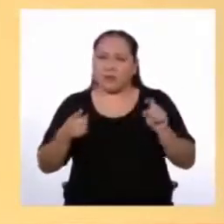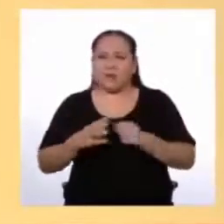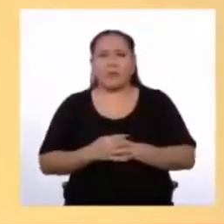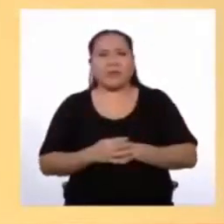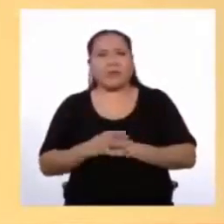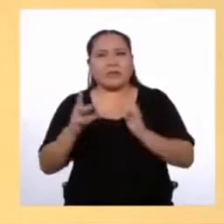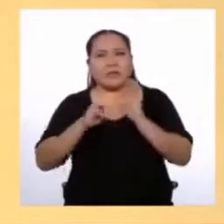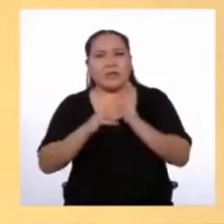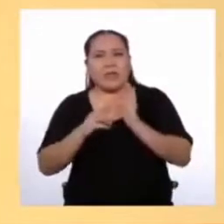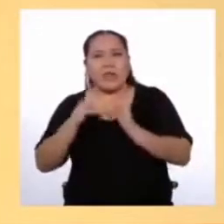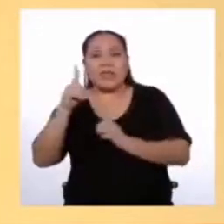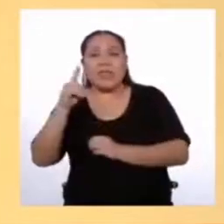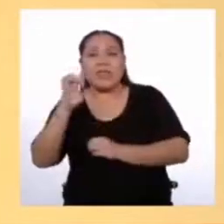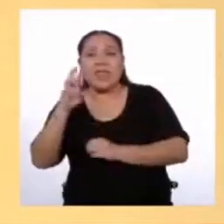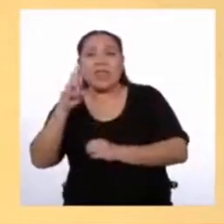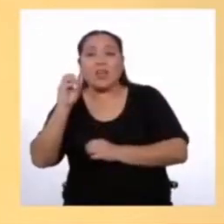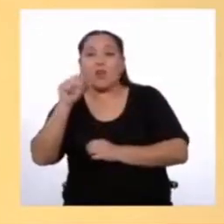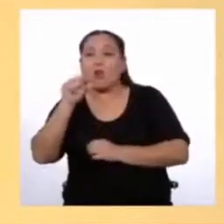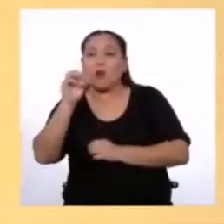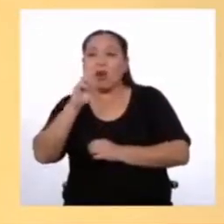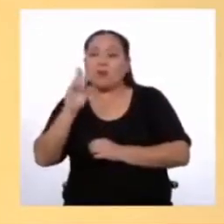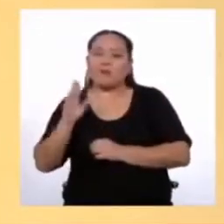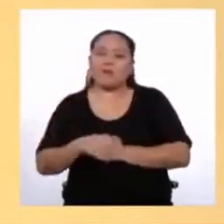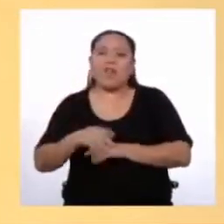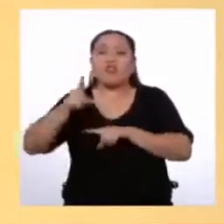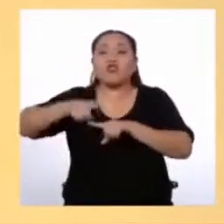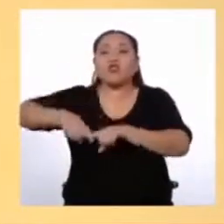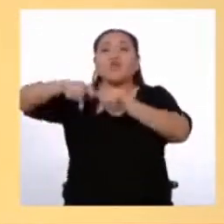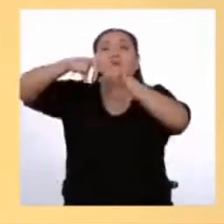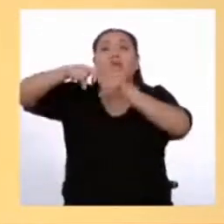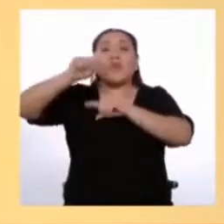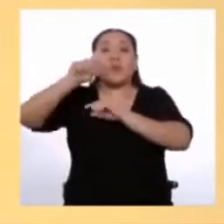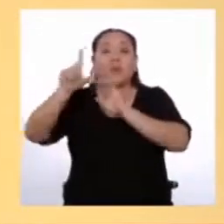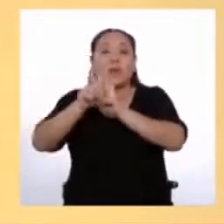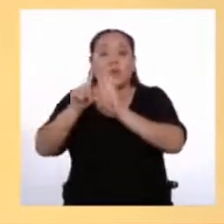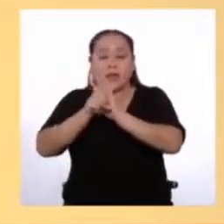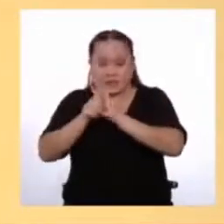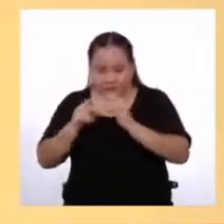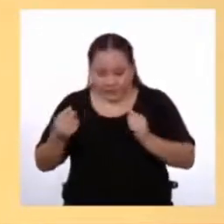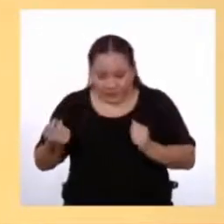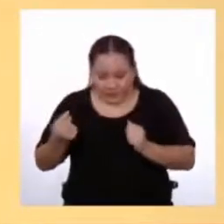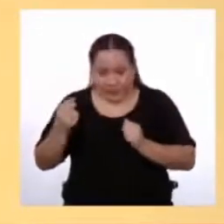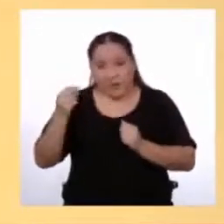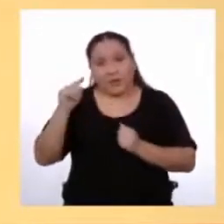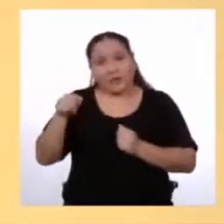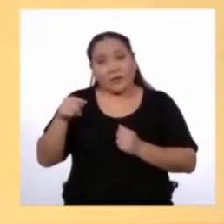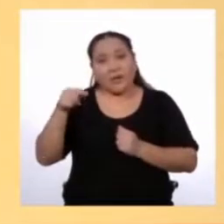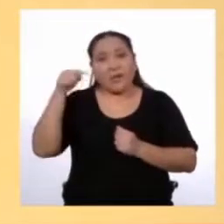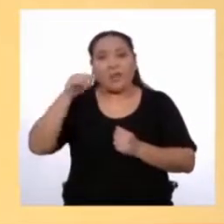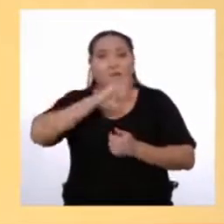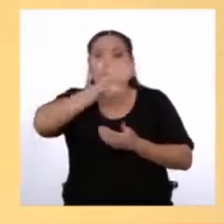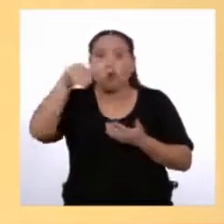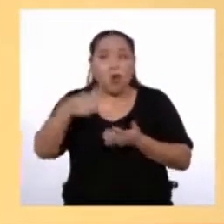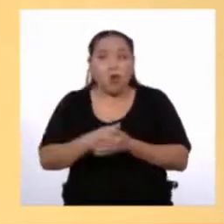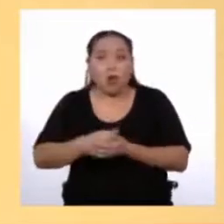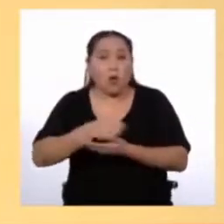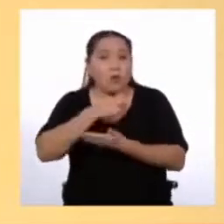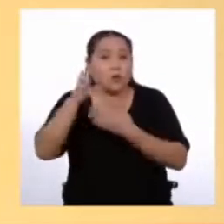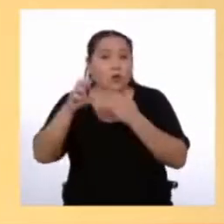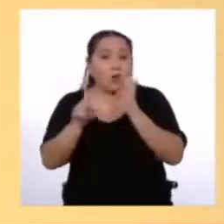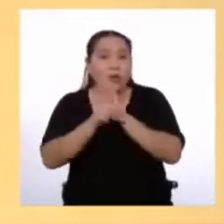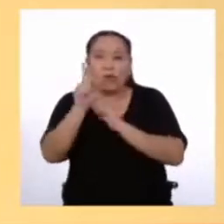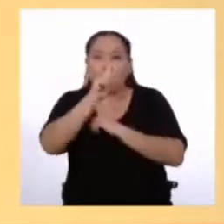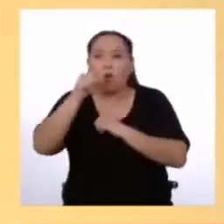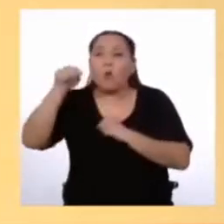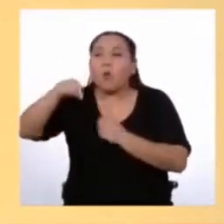significa dejar sin efecto en forma parcial una ley Es decir, no todo el proyecto de ley, sino solo